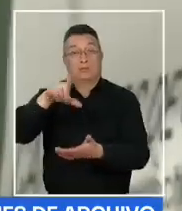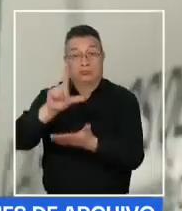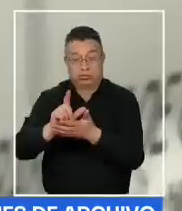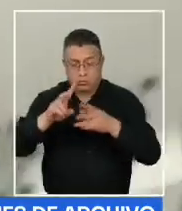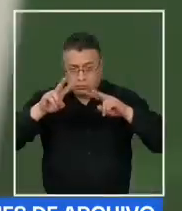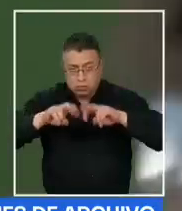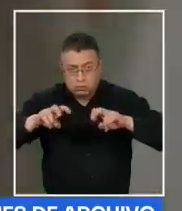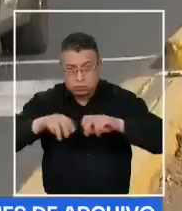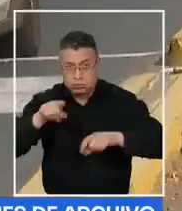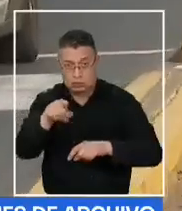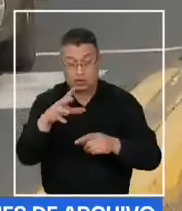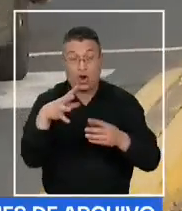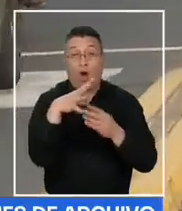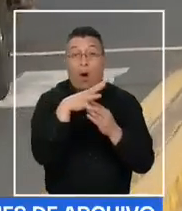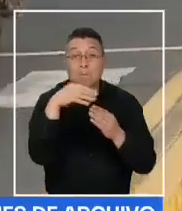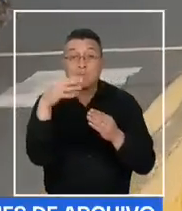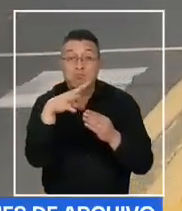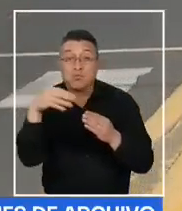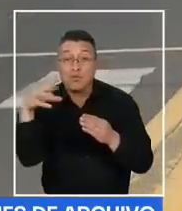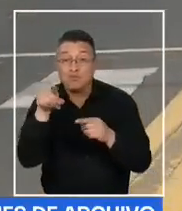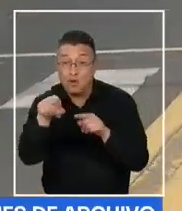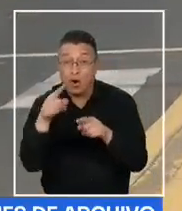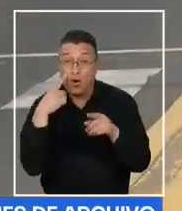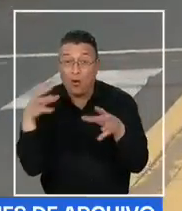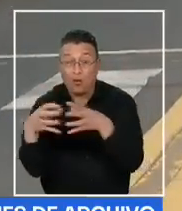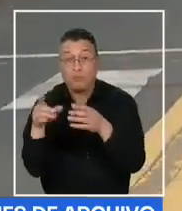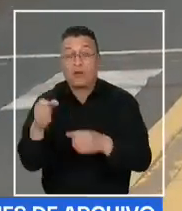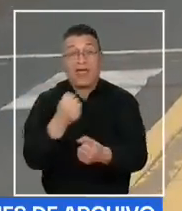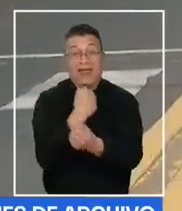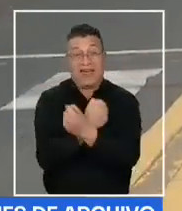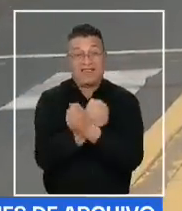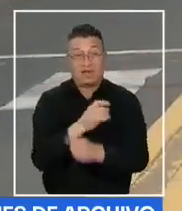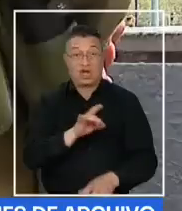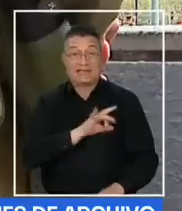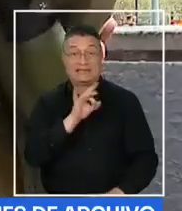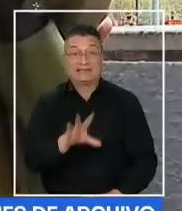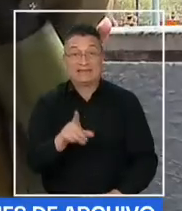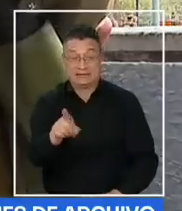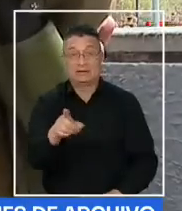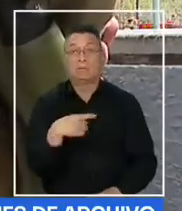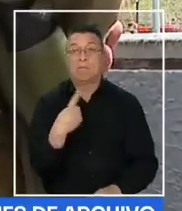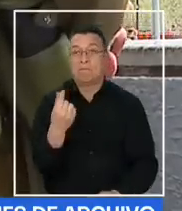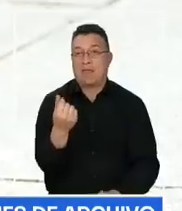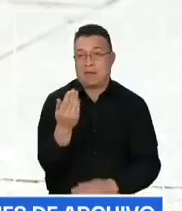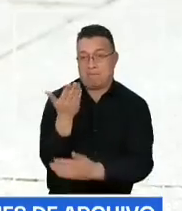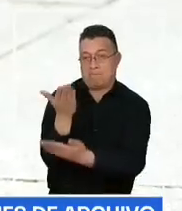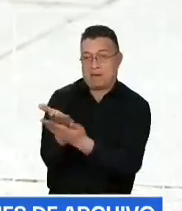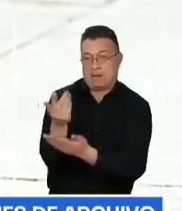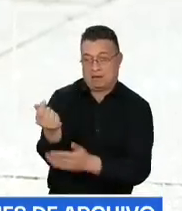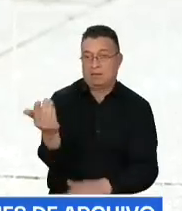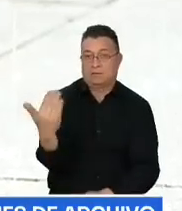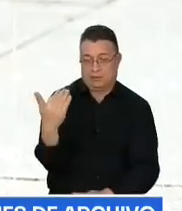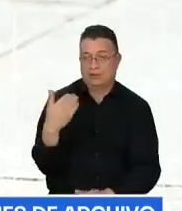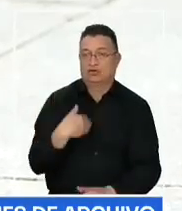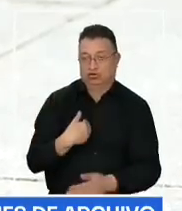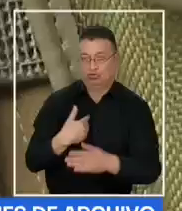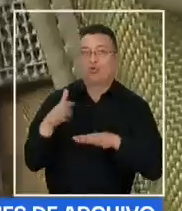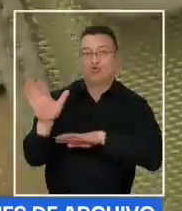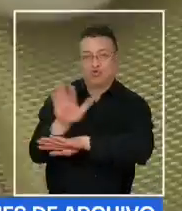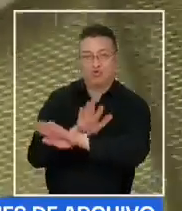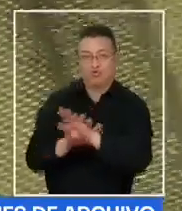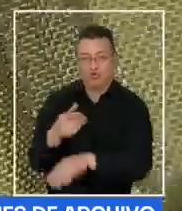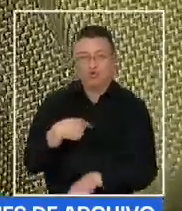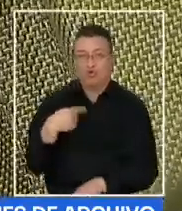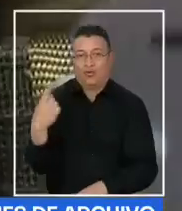organización criminal Los Pulpos, se tomó conocimiento que carabineros de Chile le solicitaban dinero a una persona por protección en